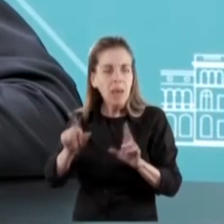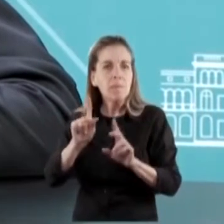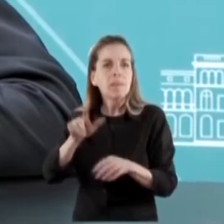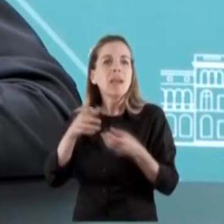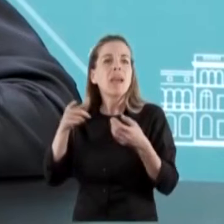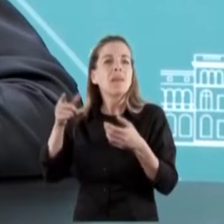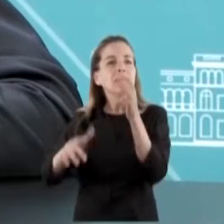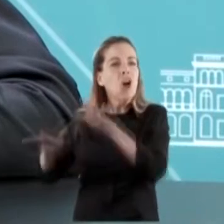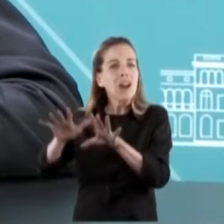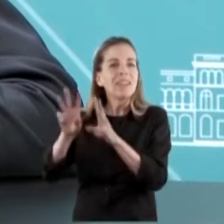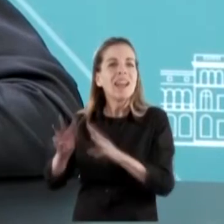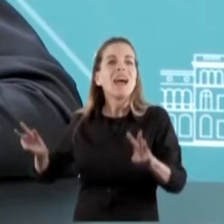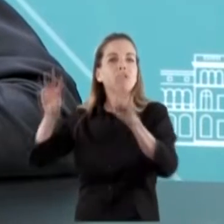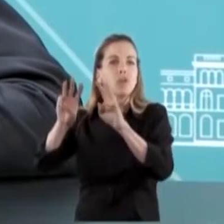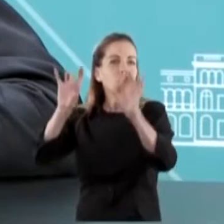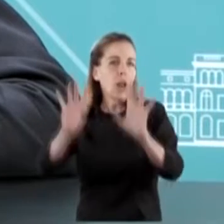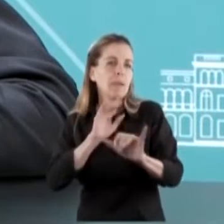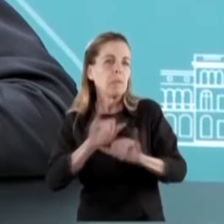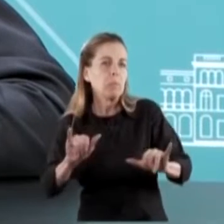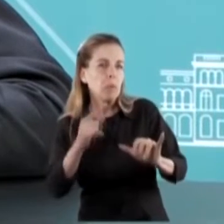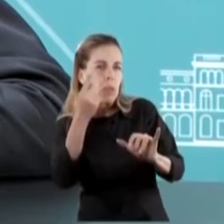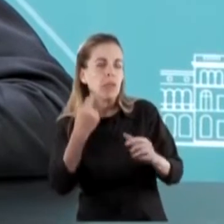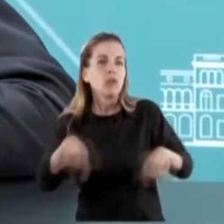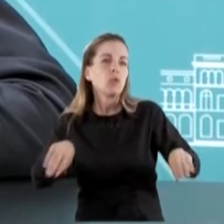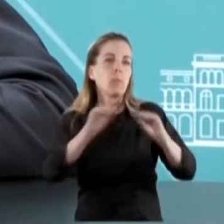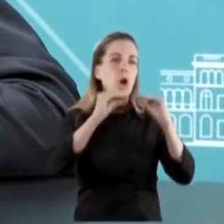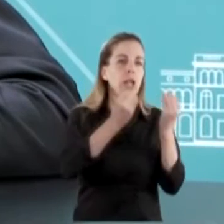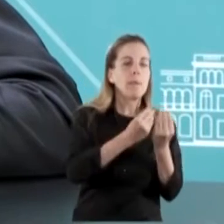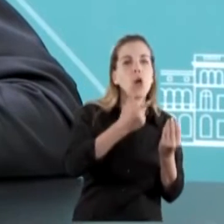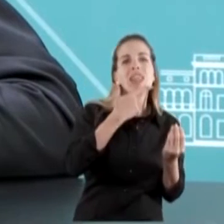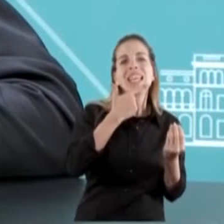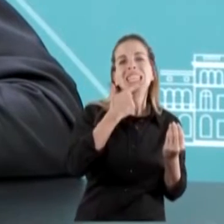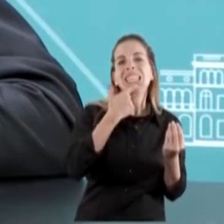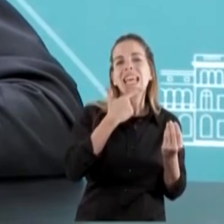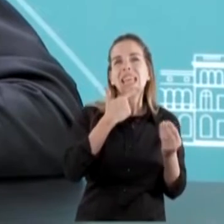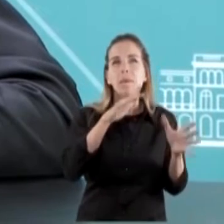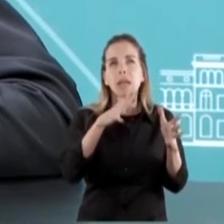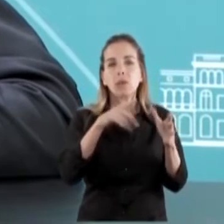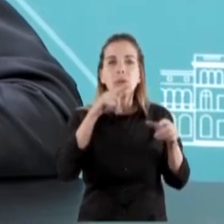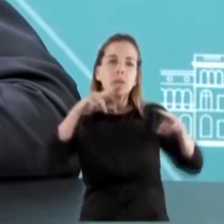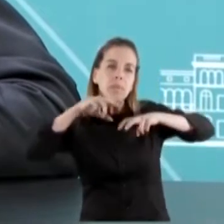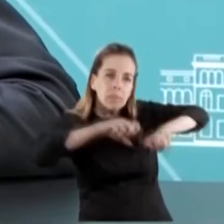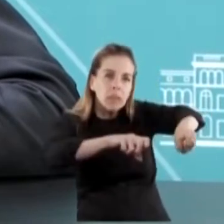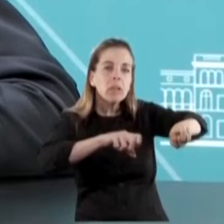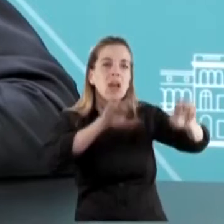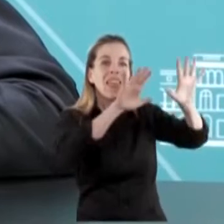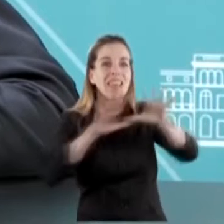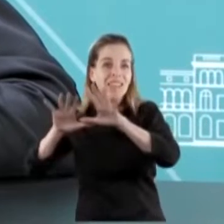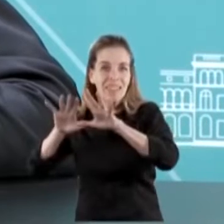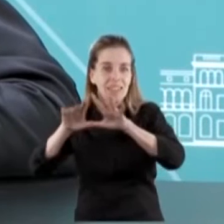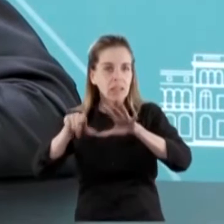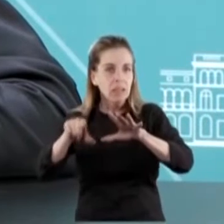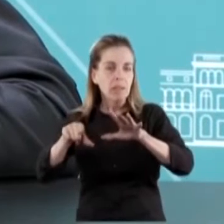Unidas. Solamente para tener un dato, de 17 casos que se están analizando, 10 tienen implicancia